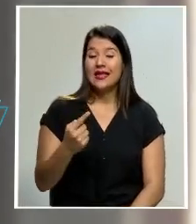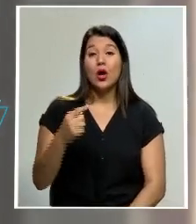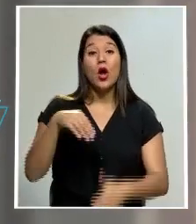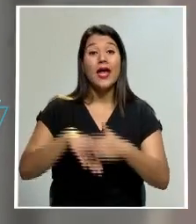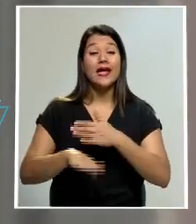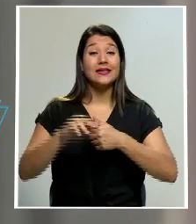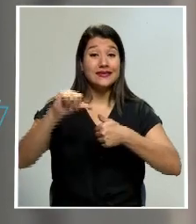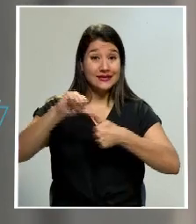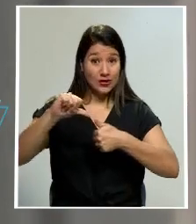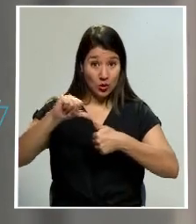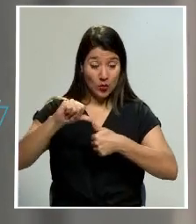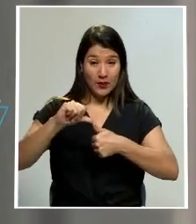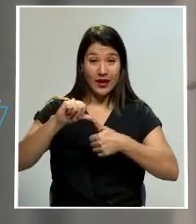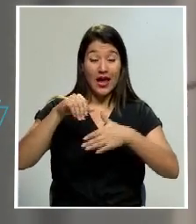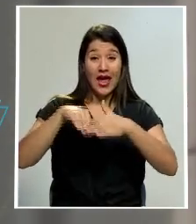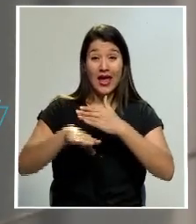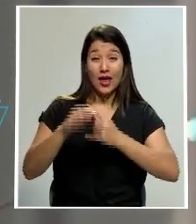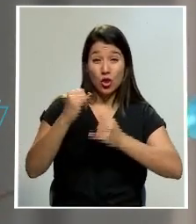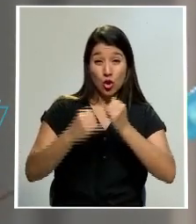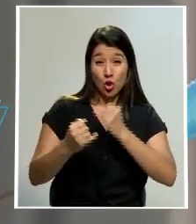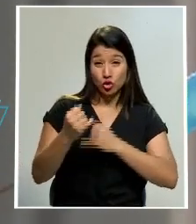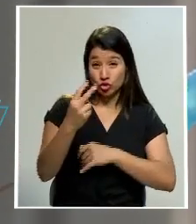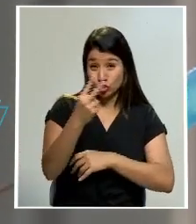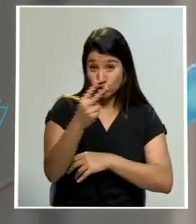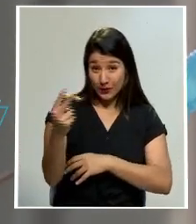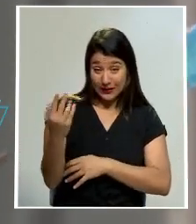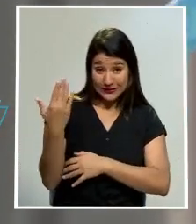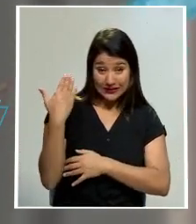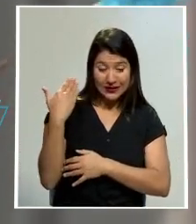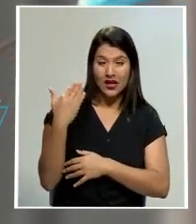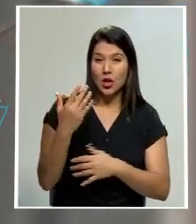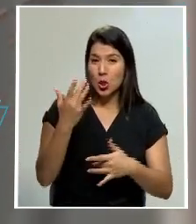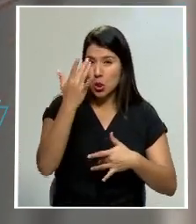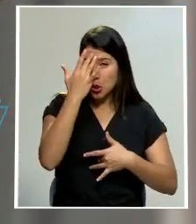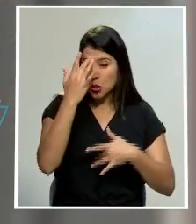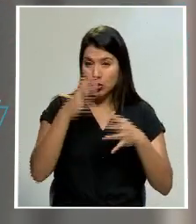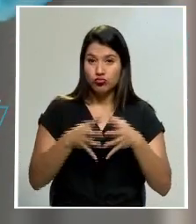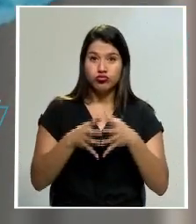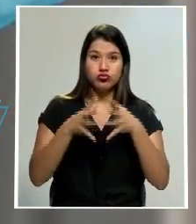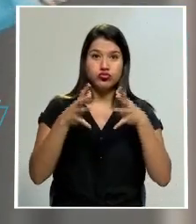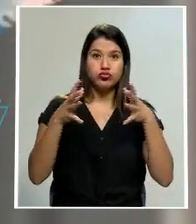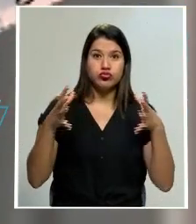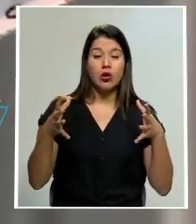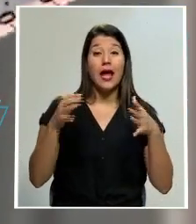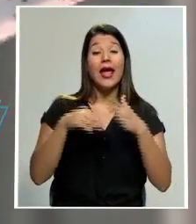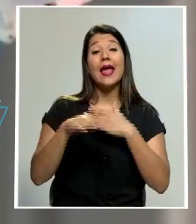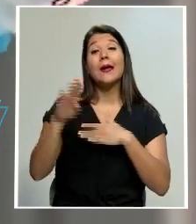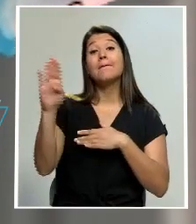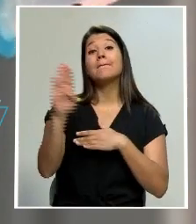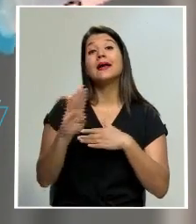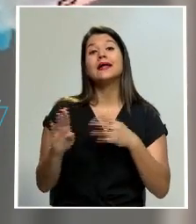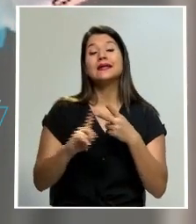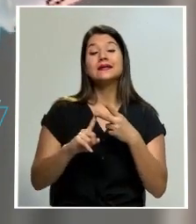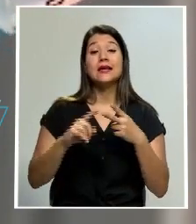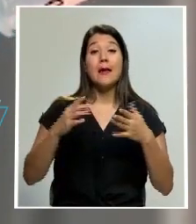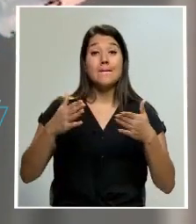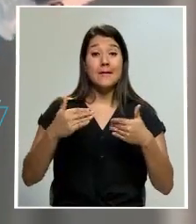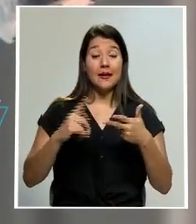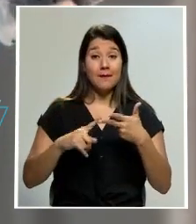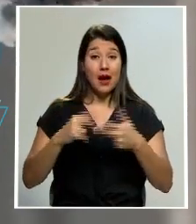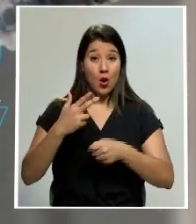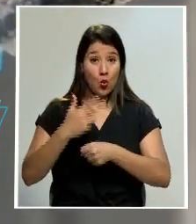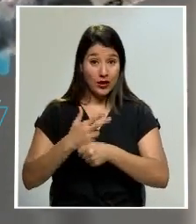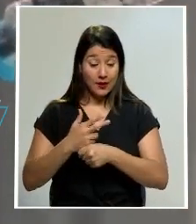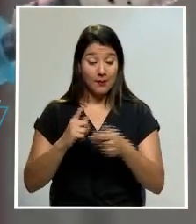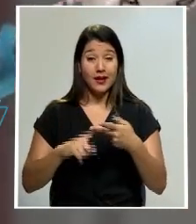Centroamérica durante las dos últimas semanas los contagios han aumentado en Belice Panamá y Guatemala mientras